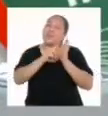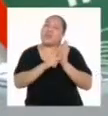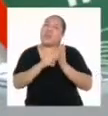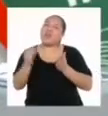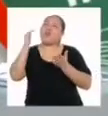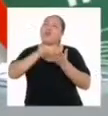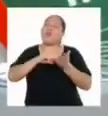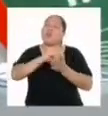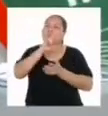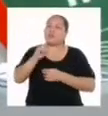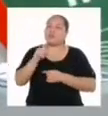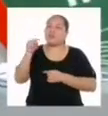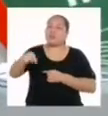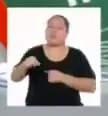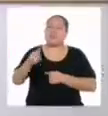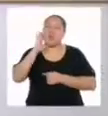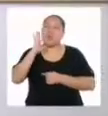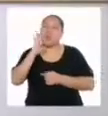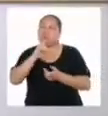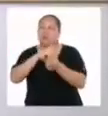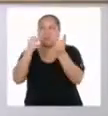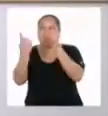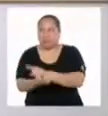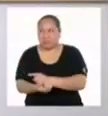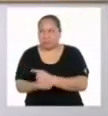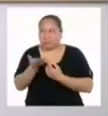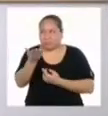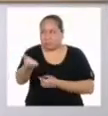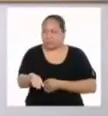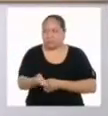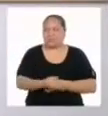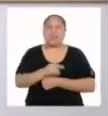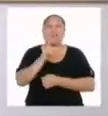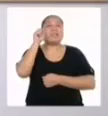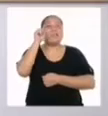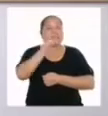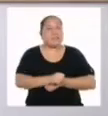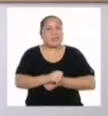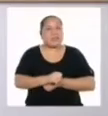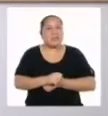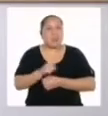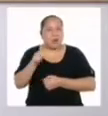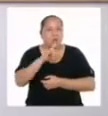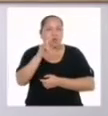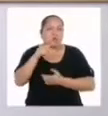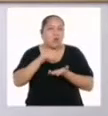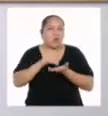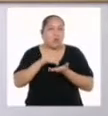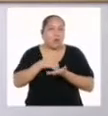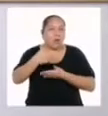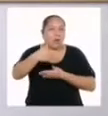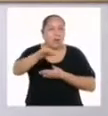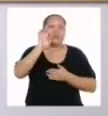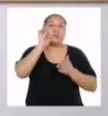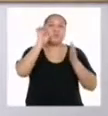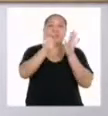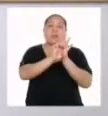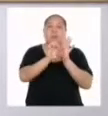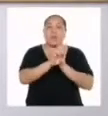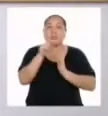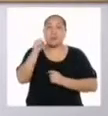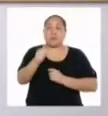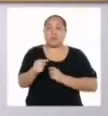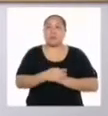entonces, de impedir que algo se vuelva basura. Exactamente, de darles más vida útil. Así, por ejemplo,